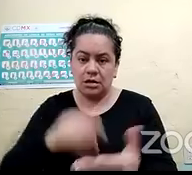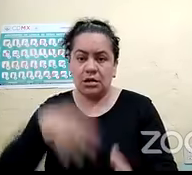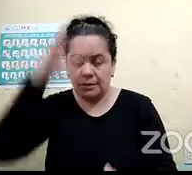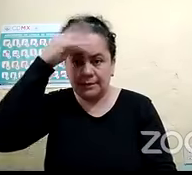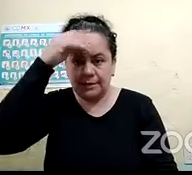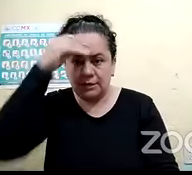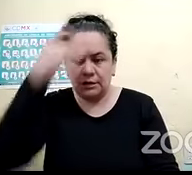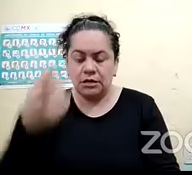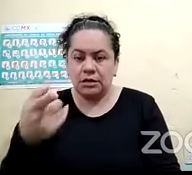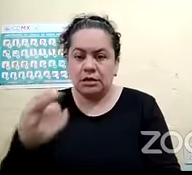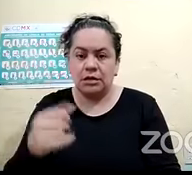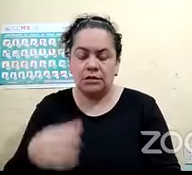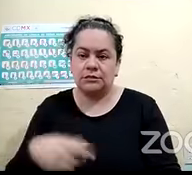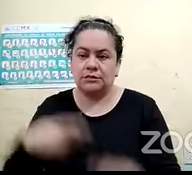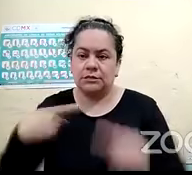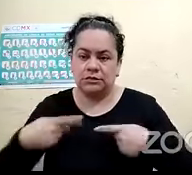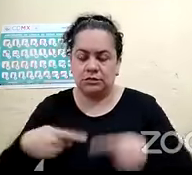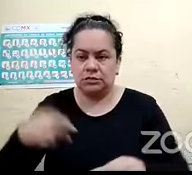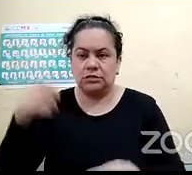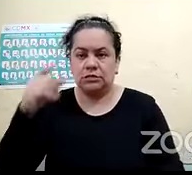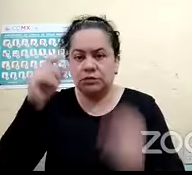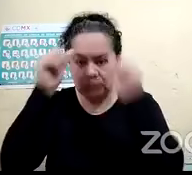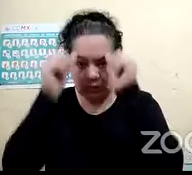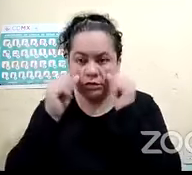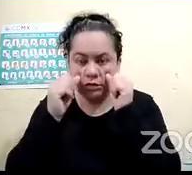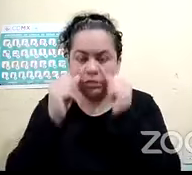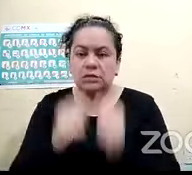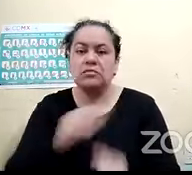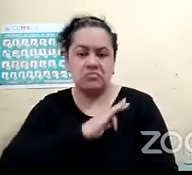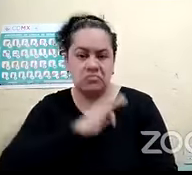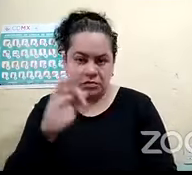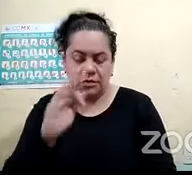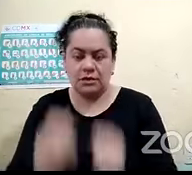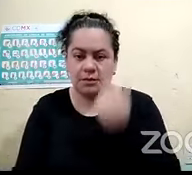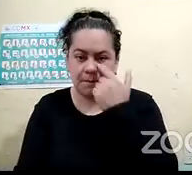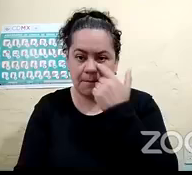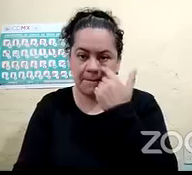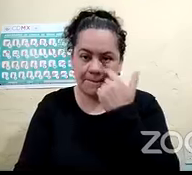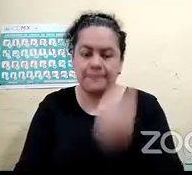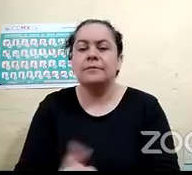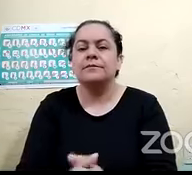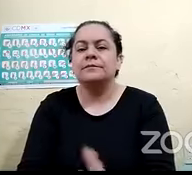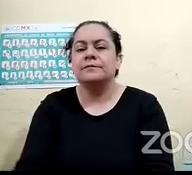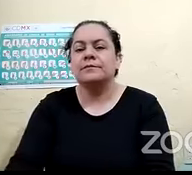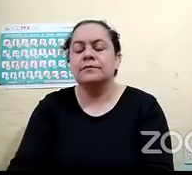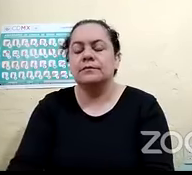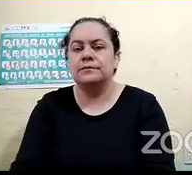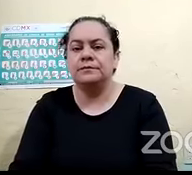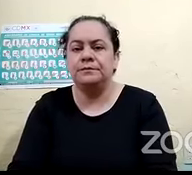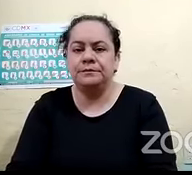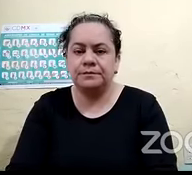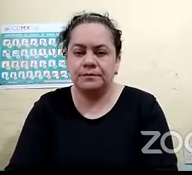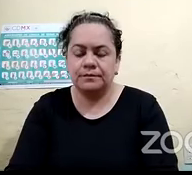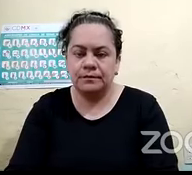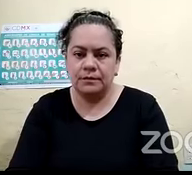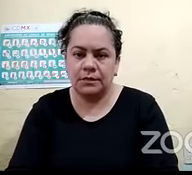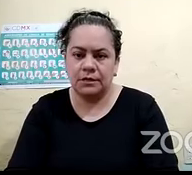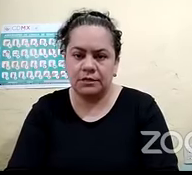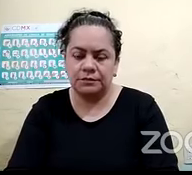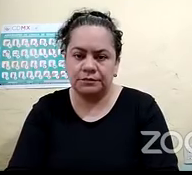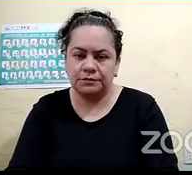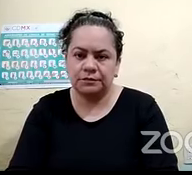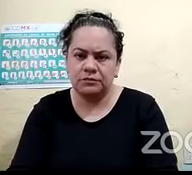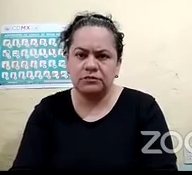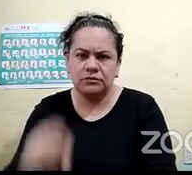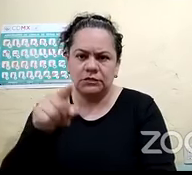muchísimas puertas para tener en cantidad de oportunidades. Al saber, este sistema que